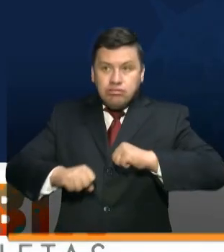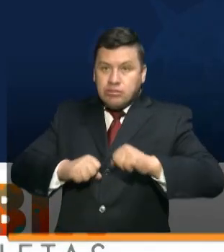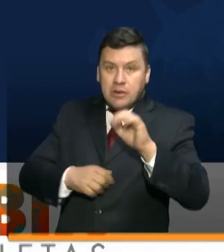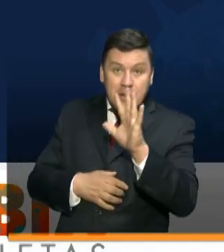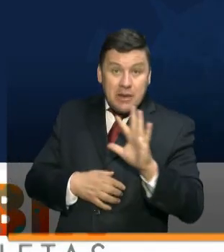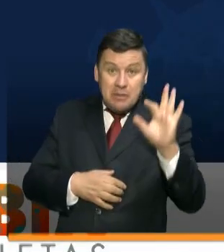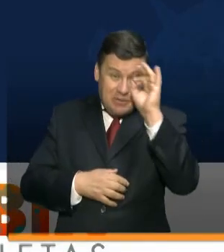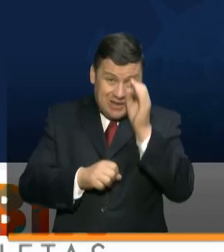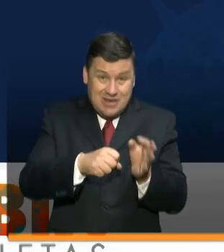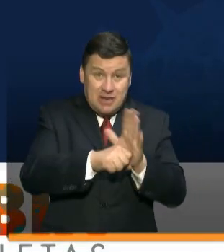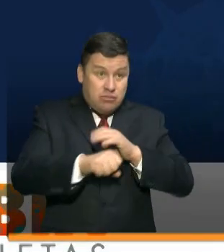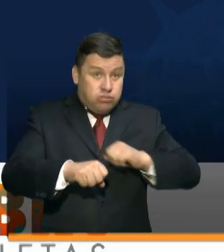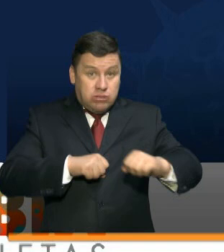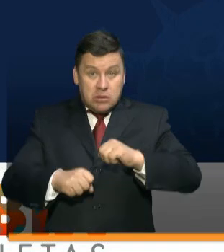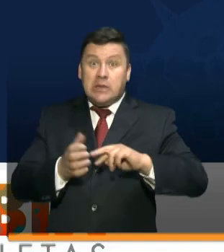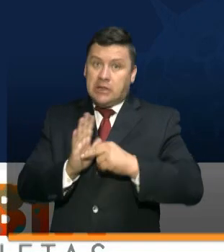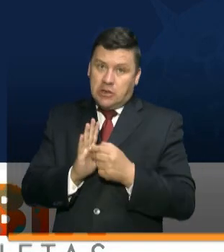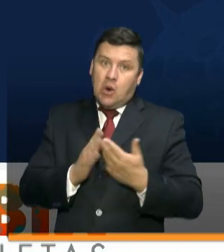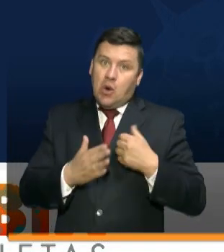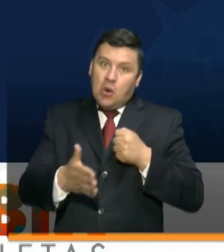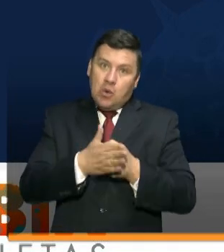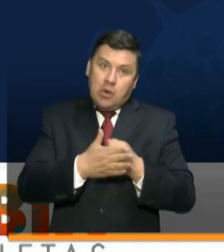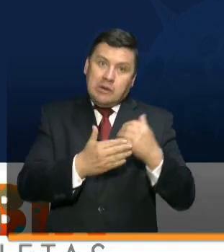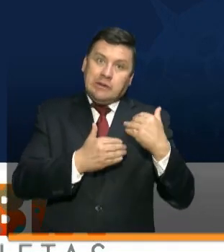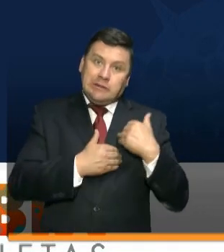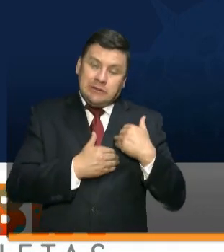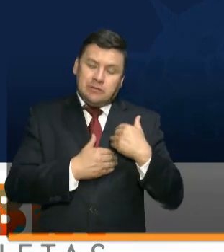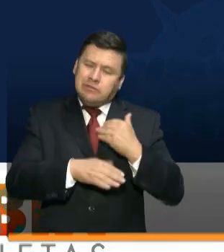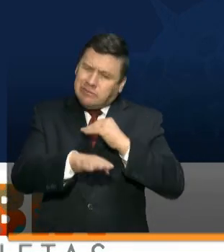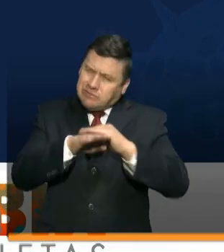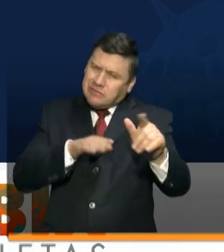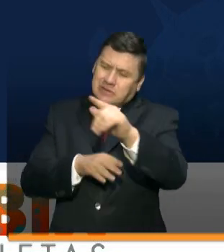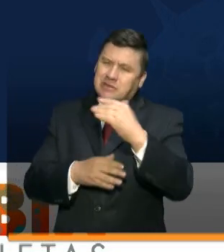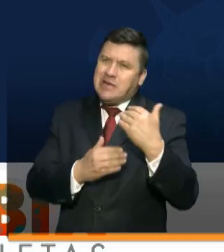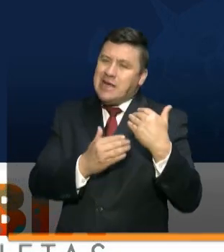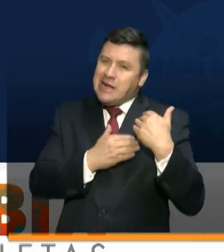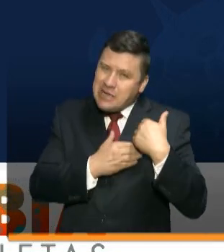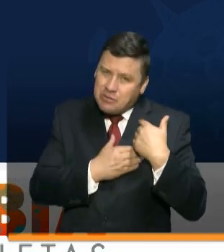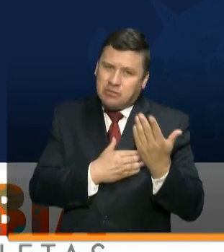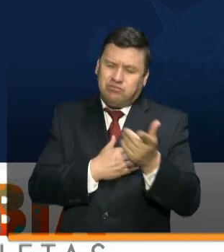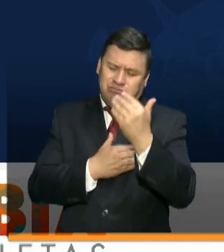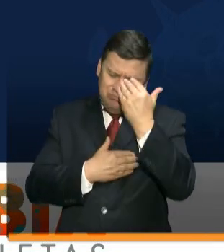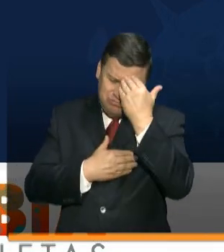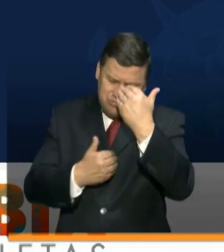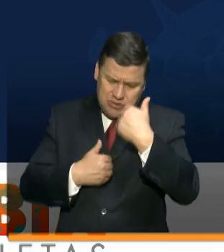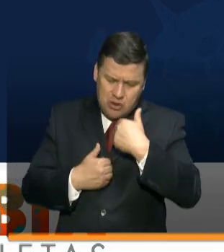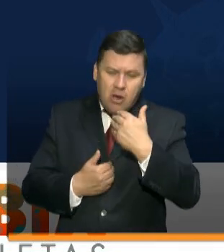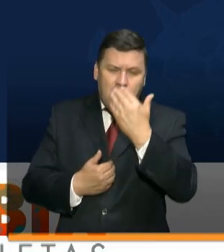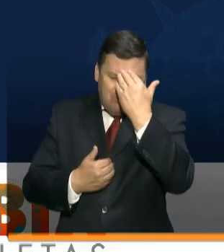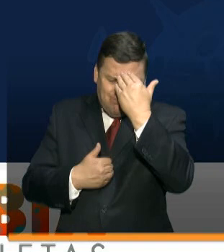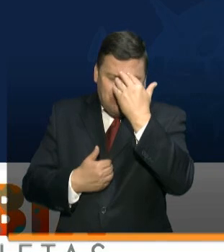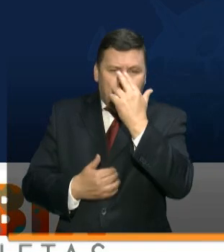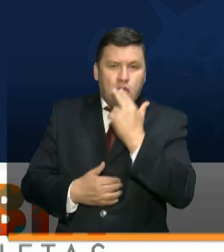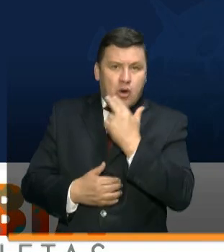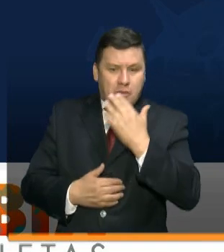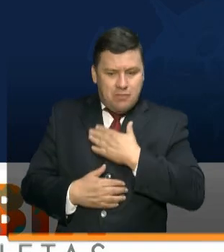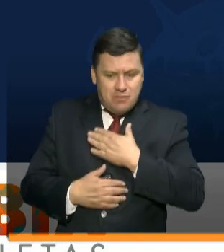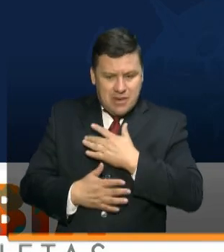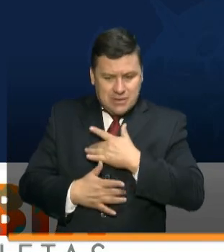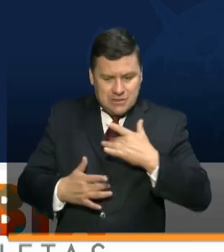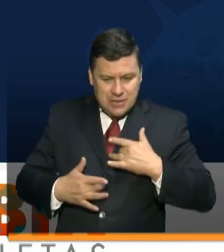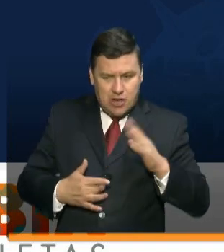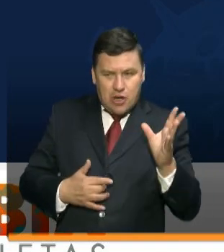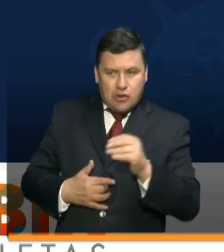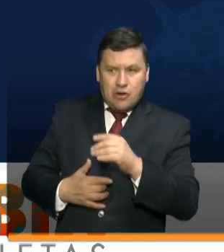pandemia del COVID-19 es un reto para todos. Te invitamos a ser responsable y a estar comprometido con tu salud y la salud